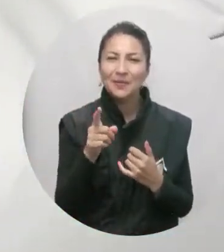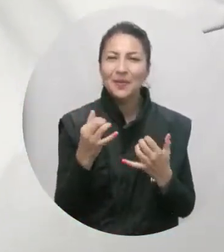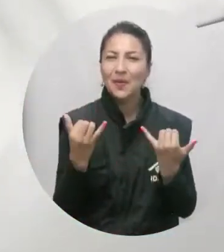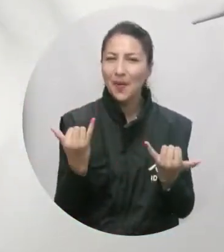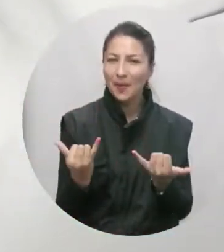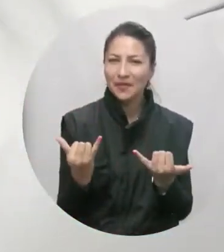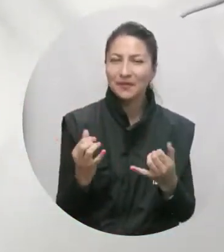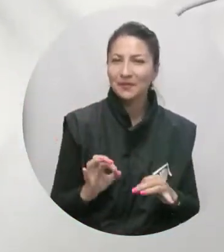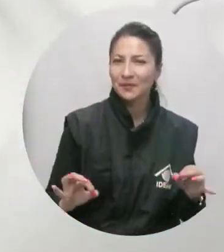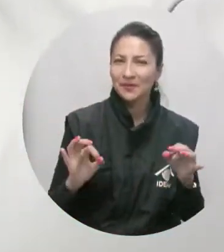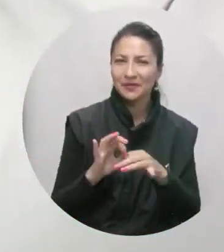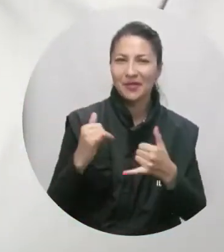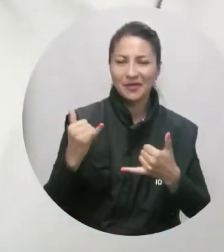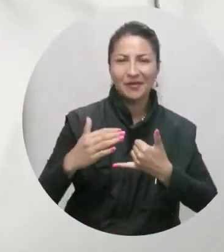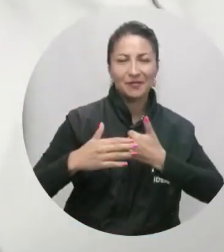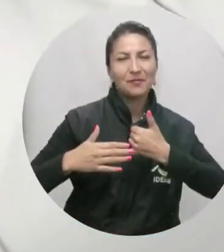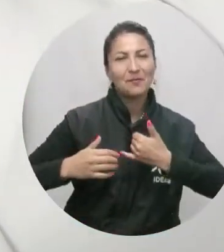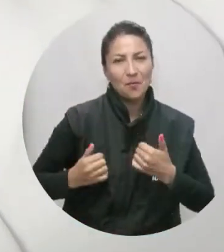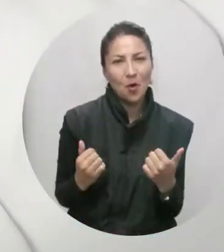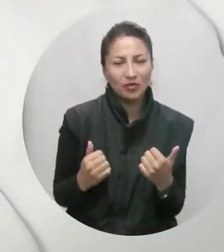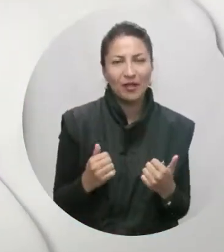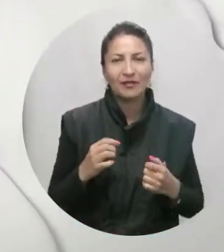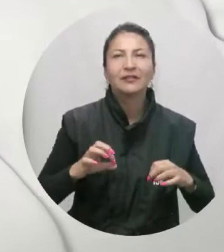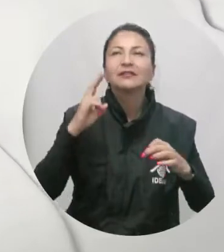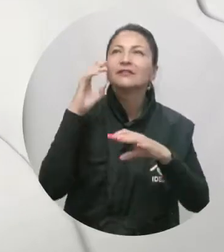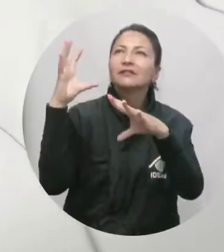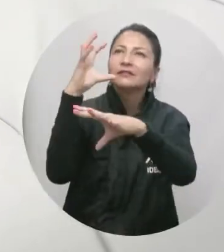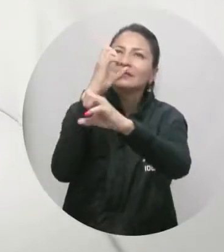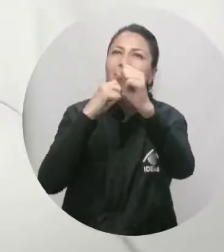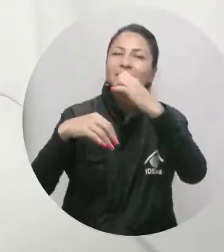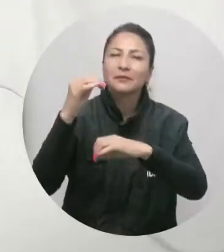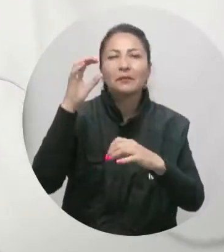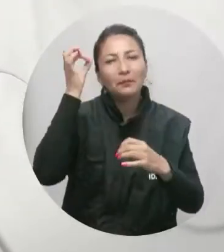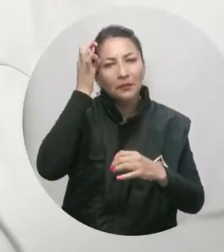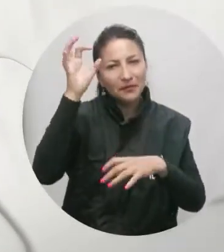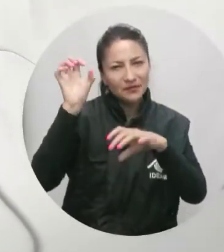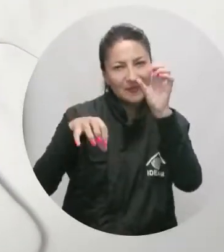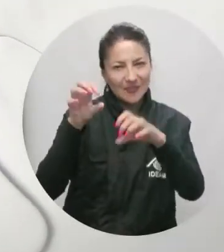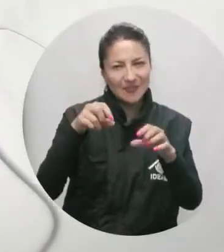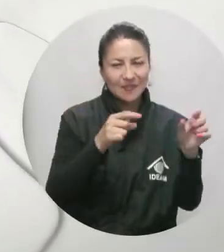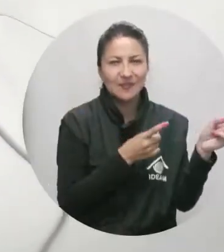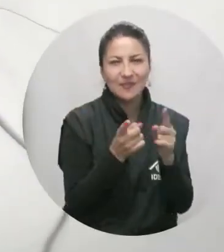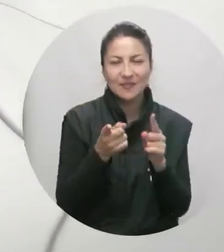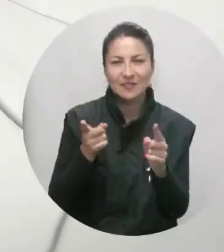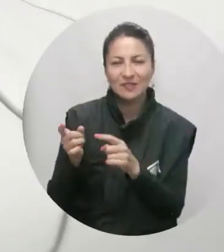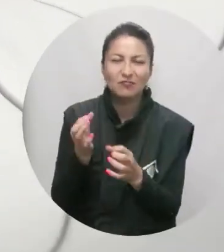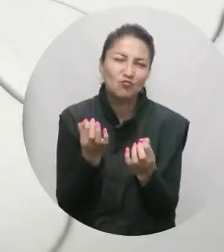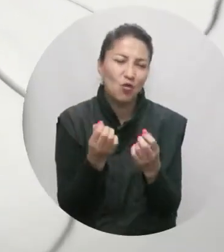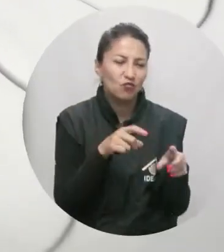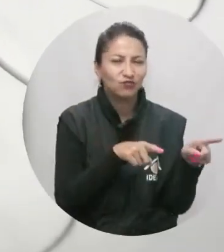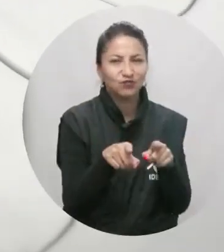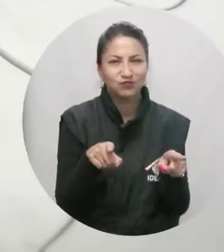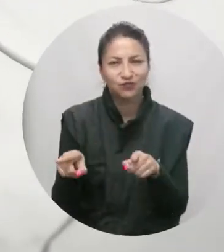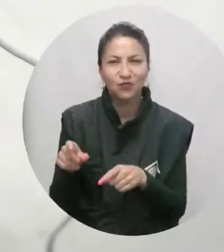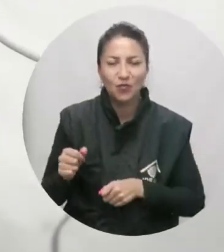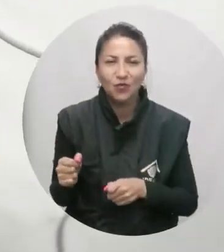Sobre la capital se espera el cielo cubierto, con probabilidad de lloviznas ocasionales en algunos sectores de la ciudad.